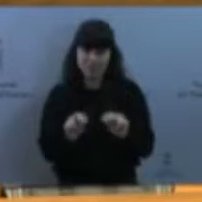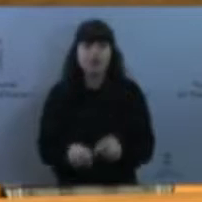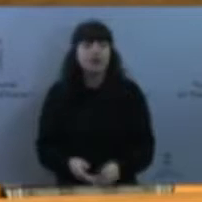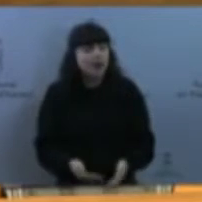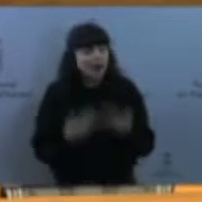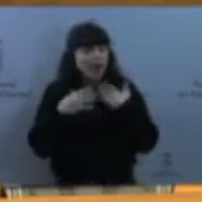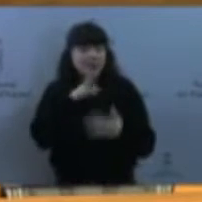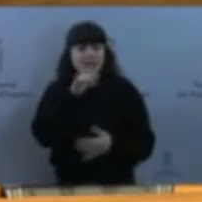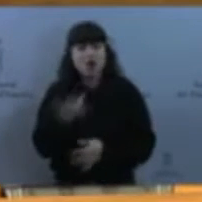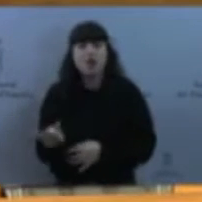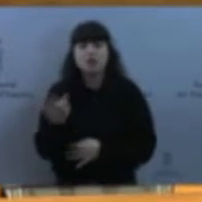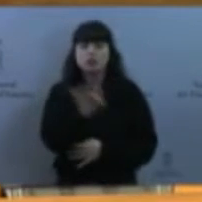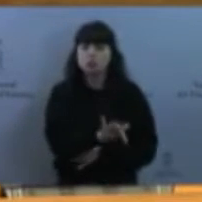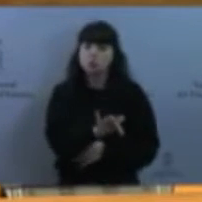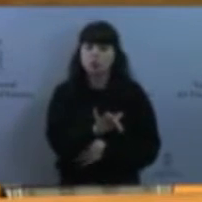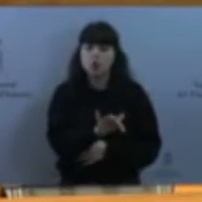de Gobierno.